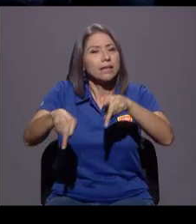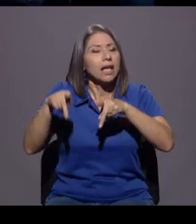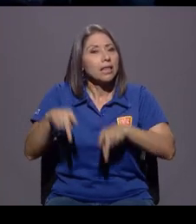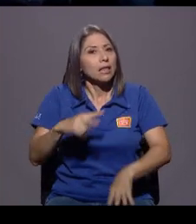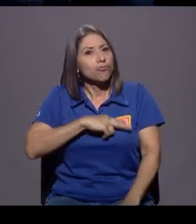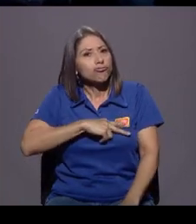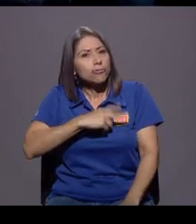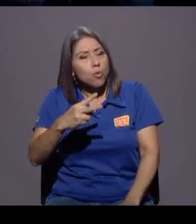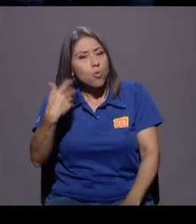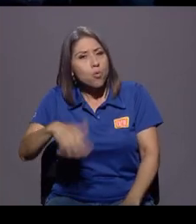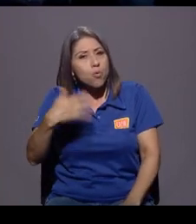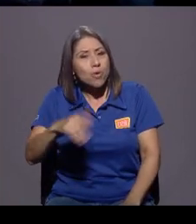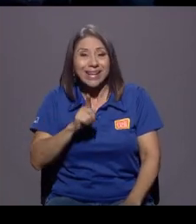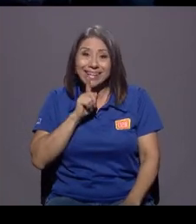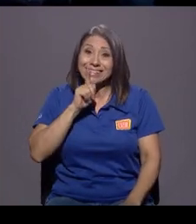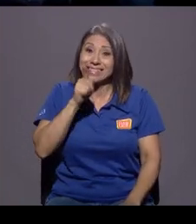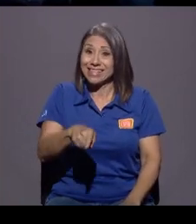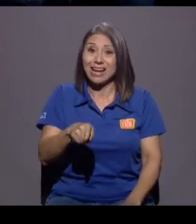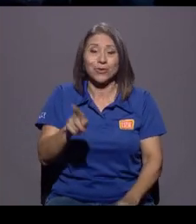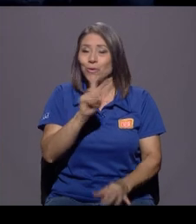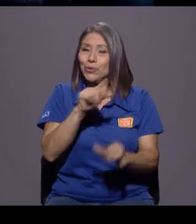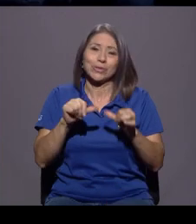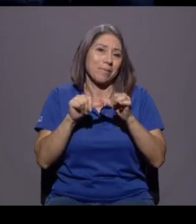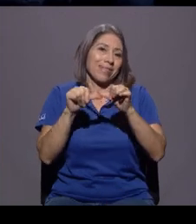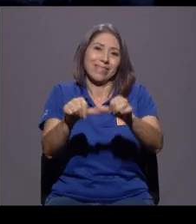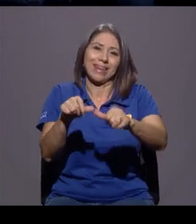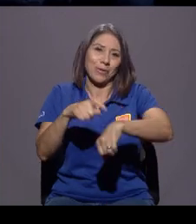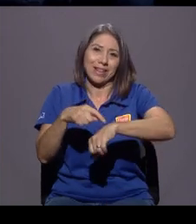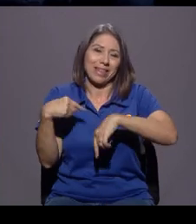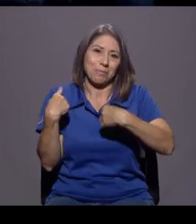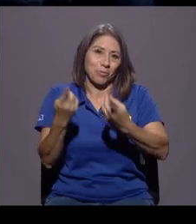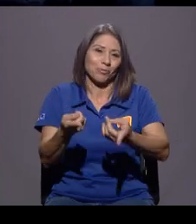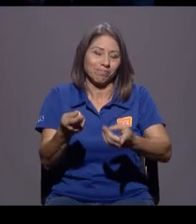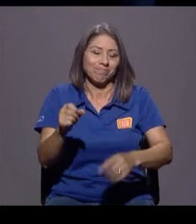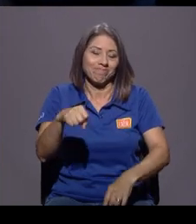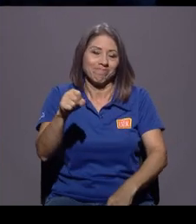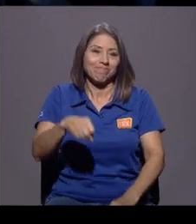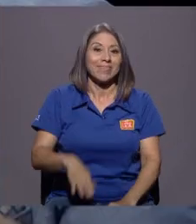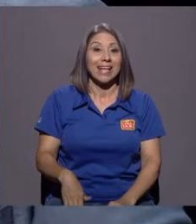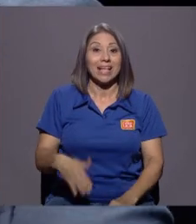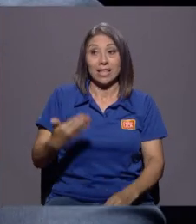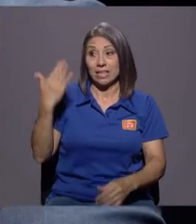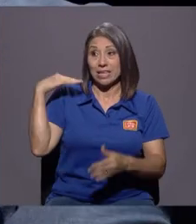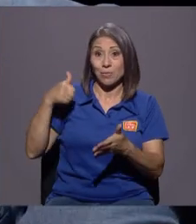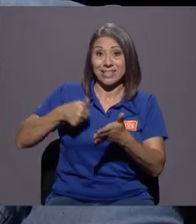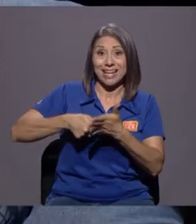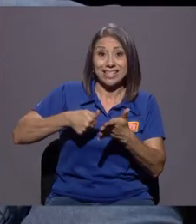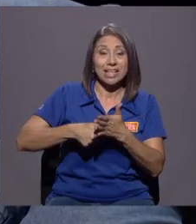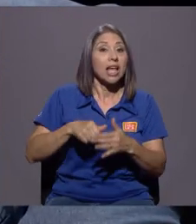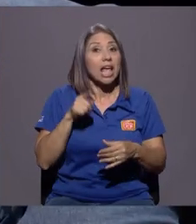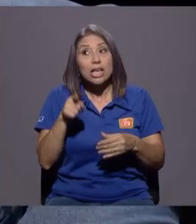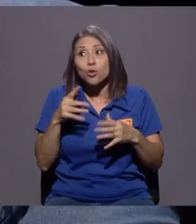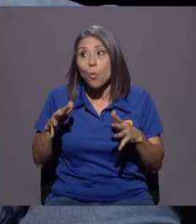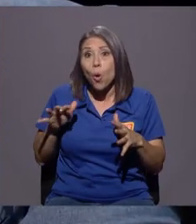Y eso es cierto, no se mantiene tanto con el tiempo. Yo eso lo puedo reconocer. Después de las elecciones... Sí, es una efervescencia. Como muchos movimientos